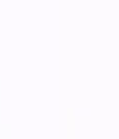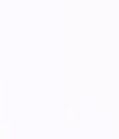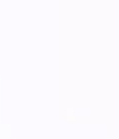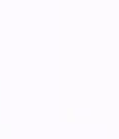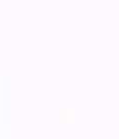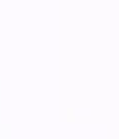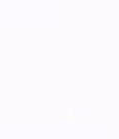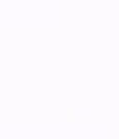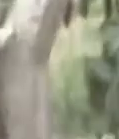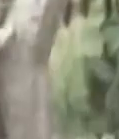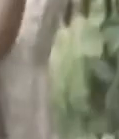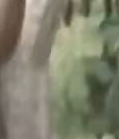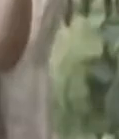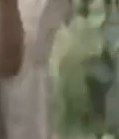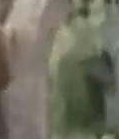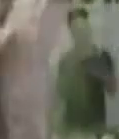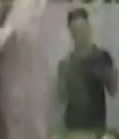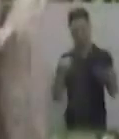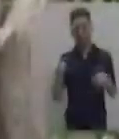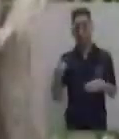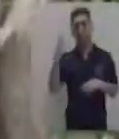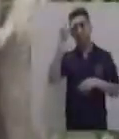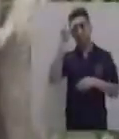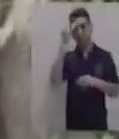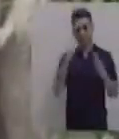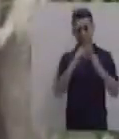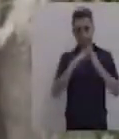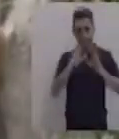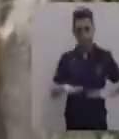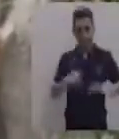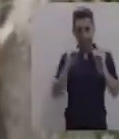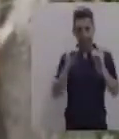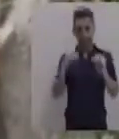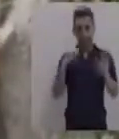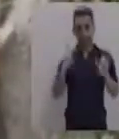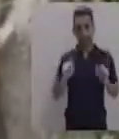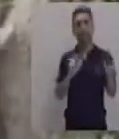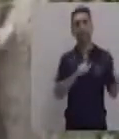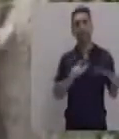¿Qué es Aprendo en Casa?